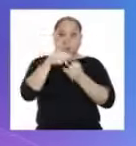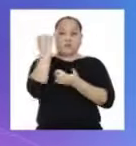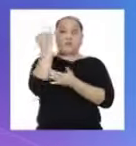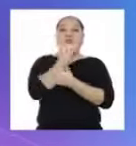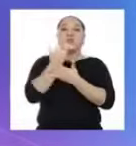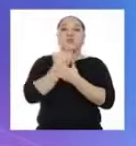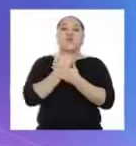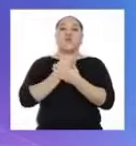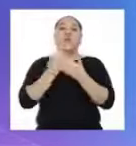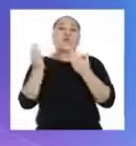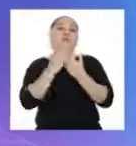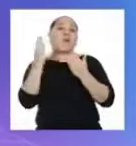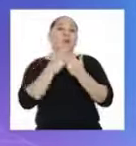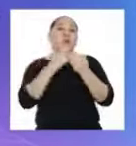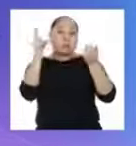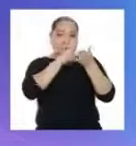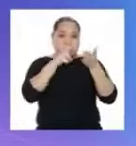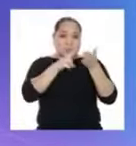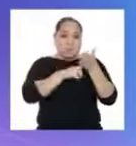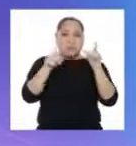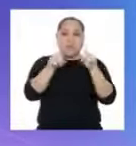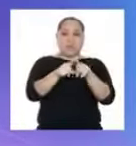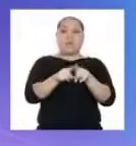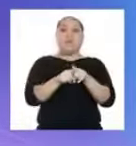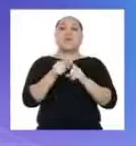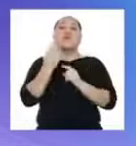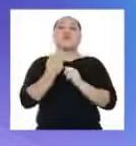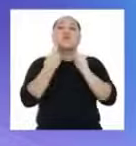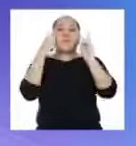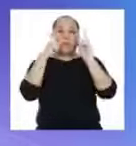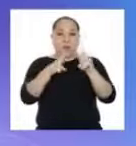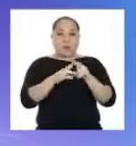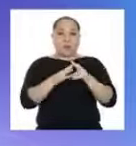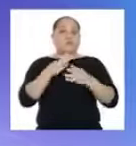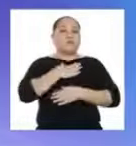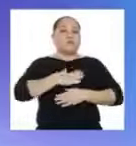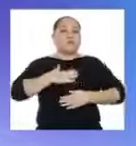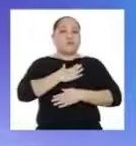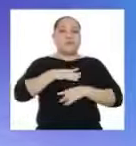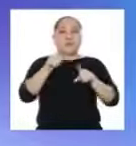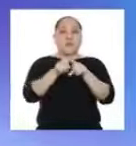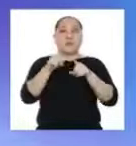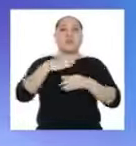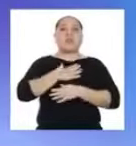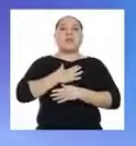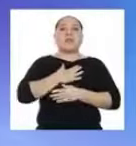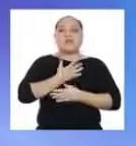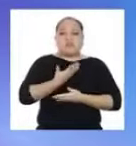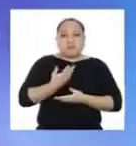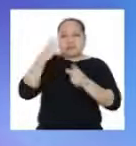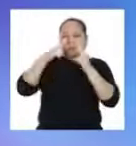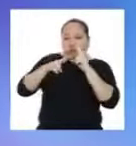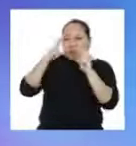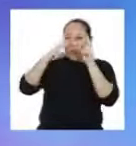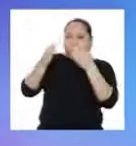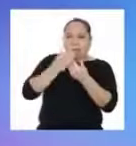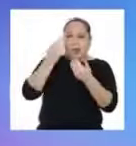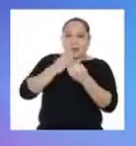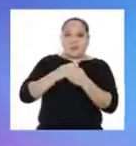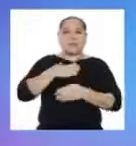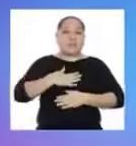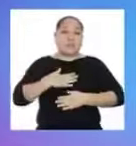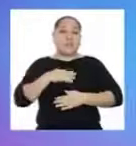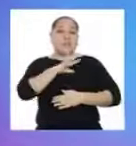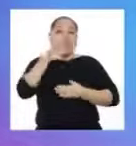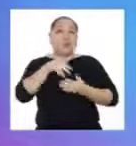idea es que estos gráficos sean sencillos de leer y a la vez luzcan muy atractivos y hasta divertidos. Así,